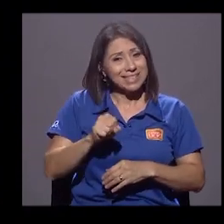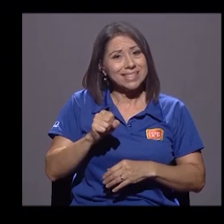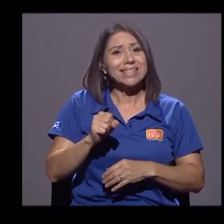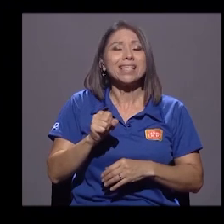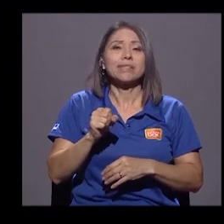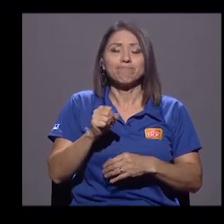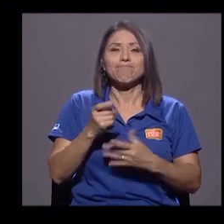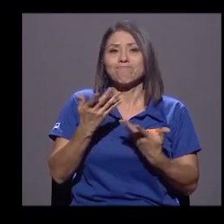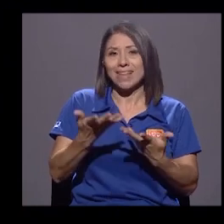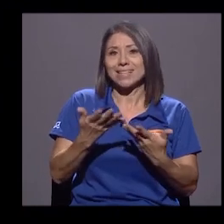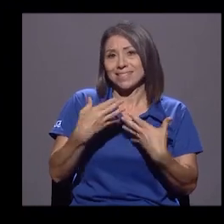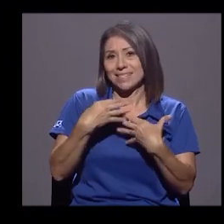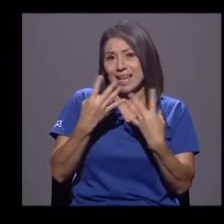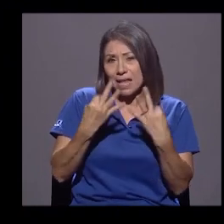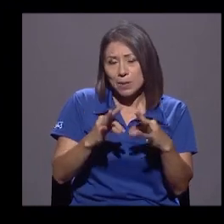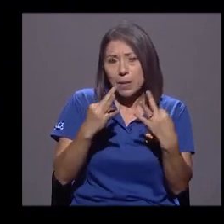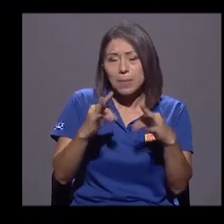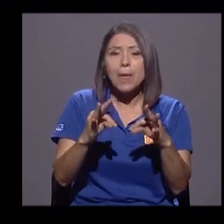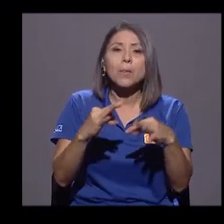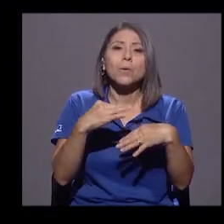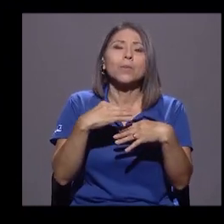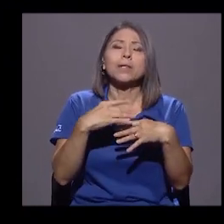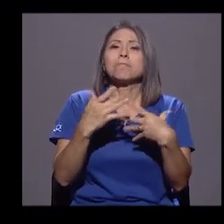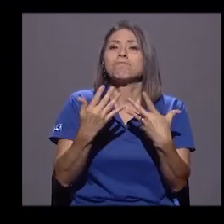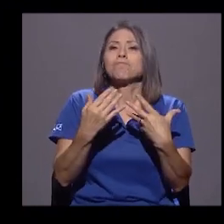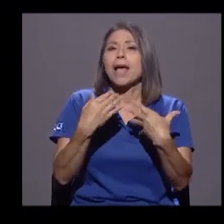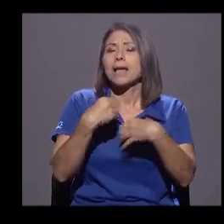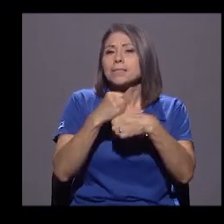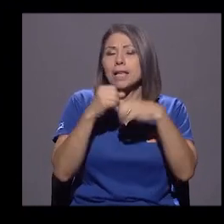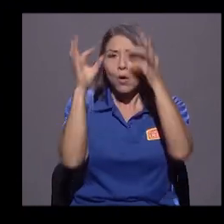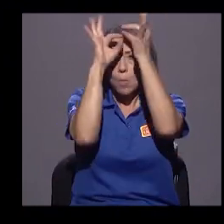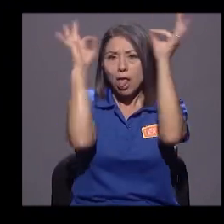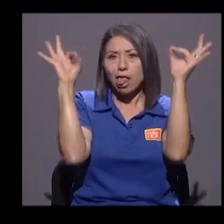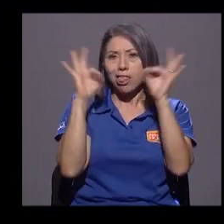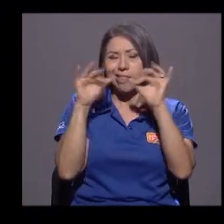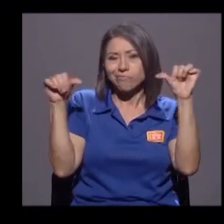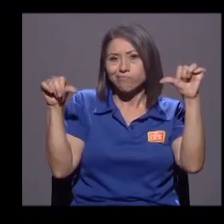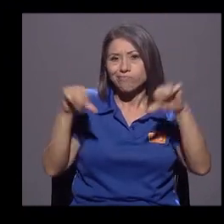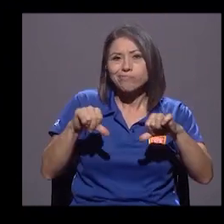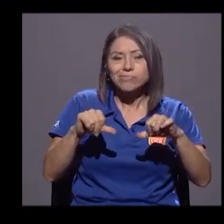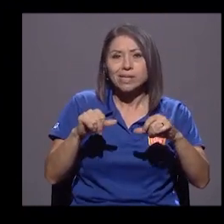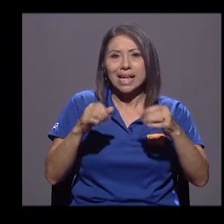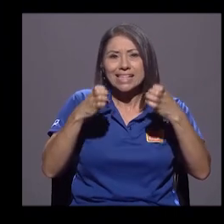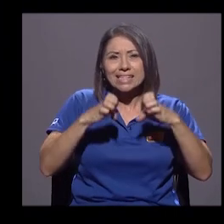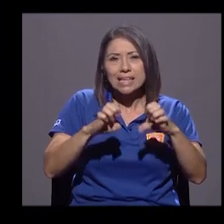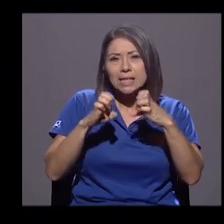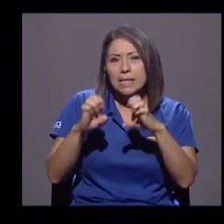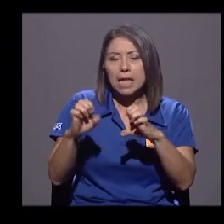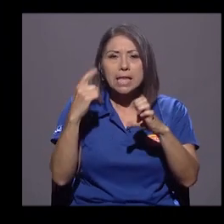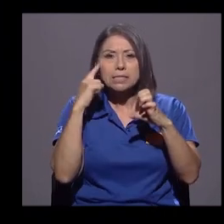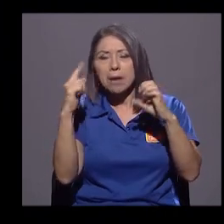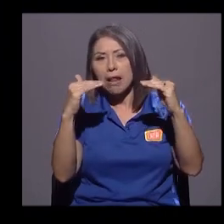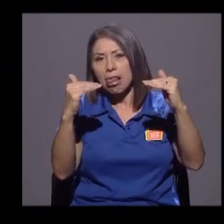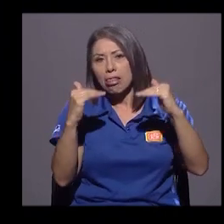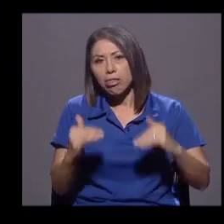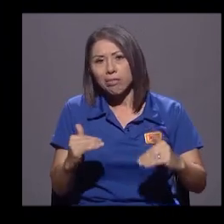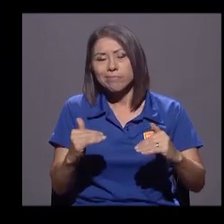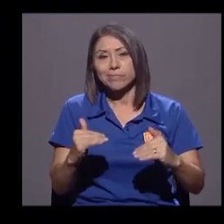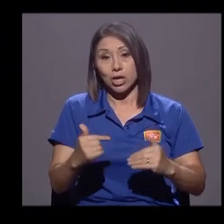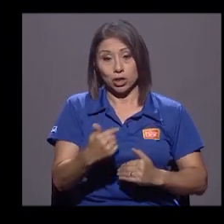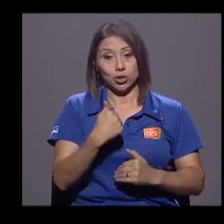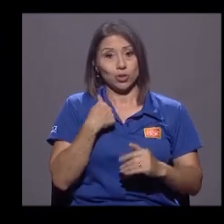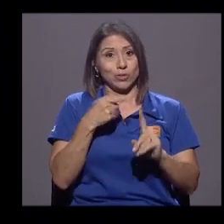desacreditación del árbitro, estrategias que al menos yo desde una perspectiva de la comunicación política